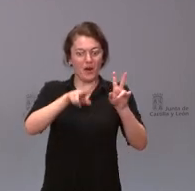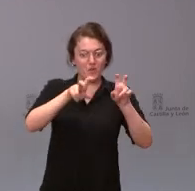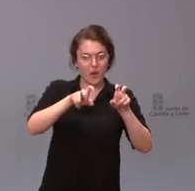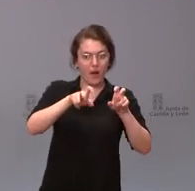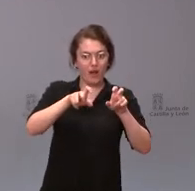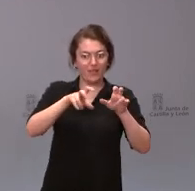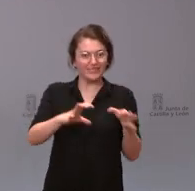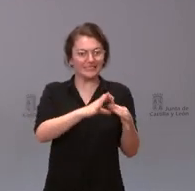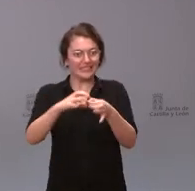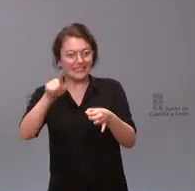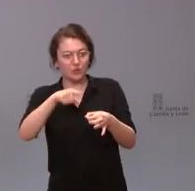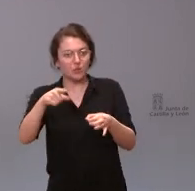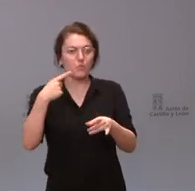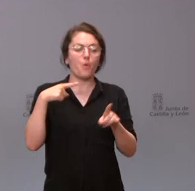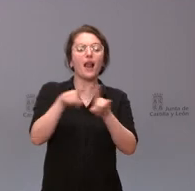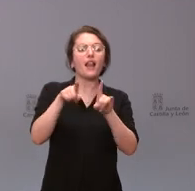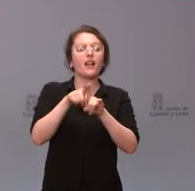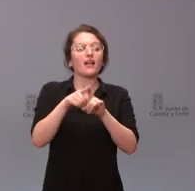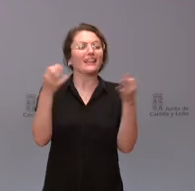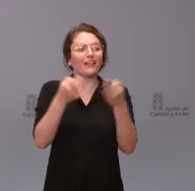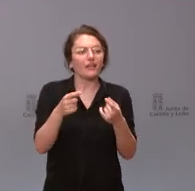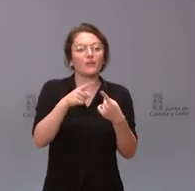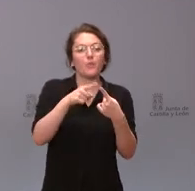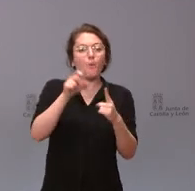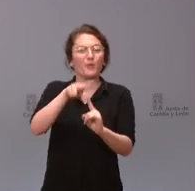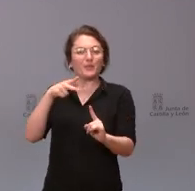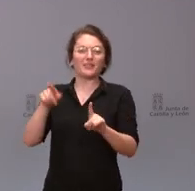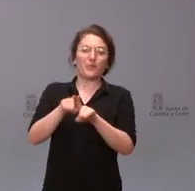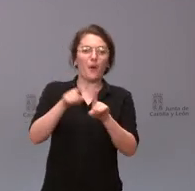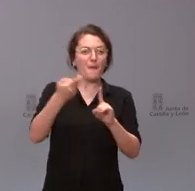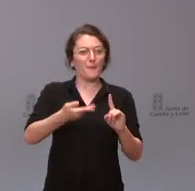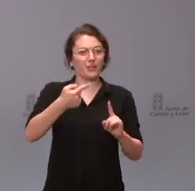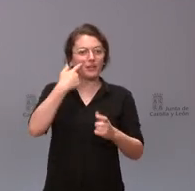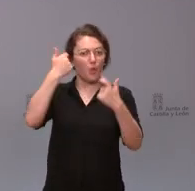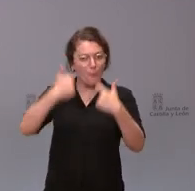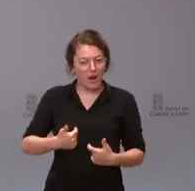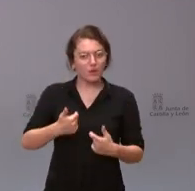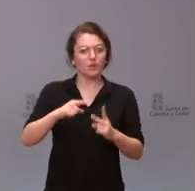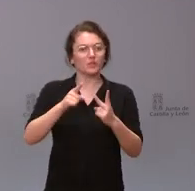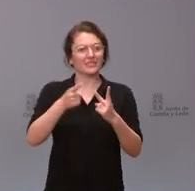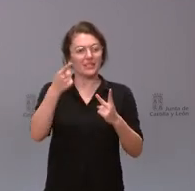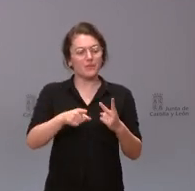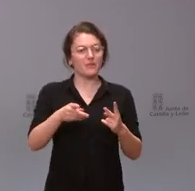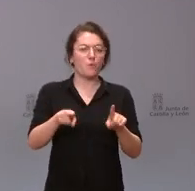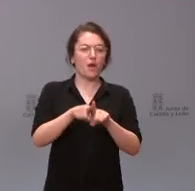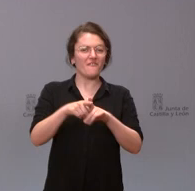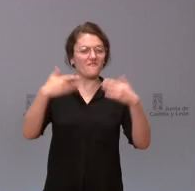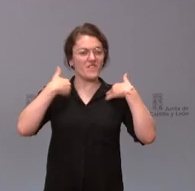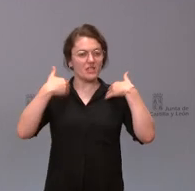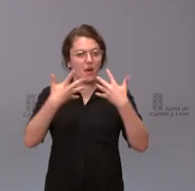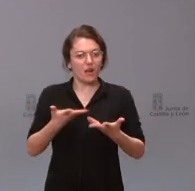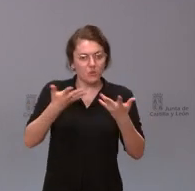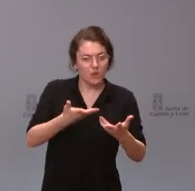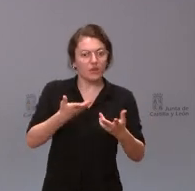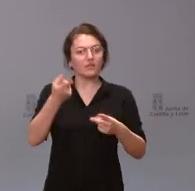la idea del lado humano la idea de ayudar a las víctimas la idea de ayudar a los